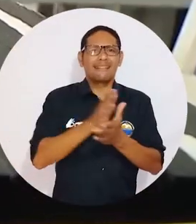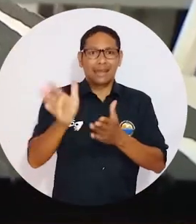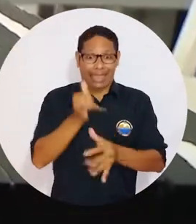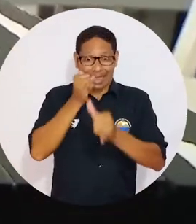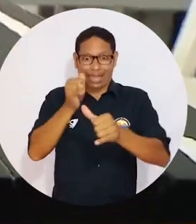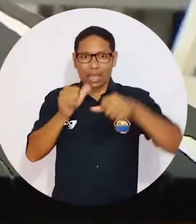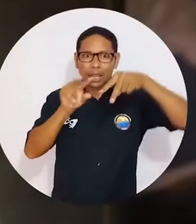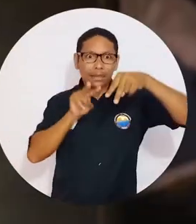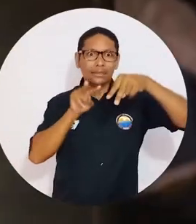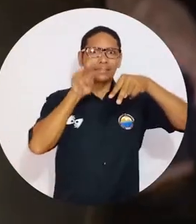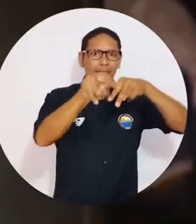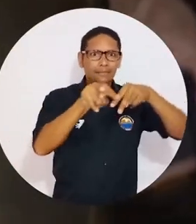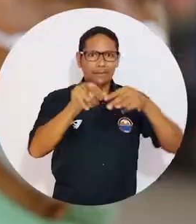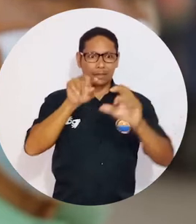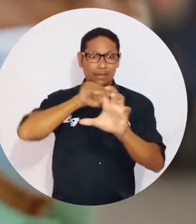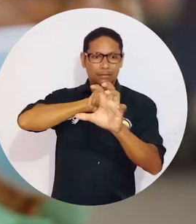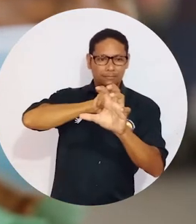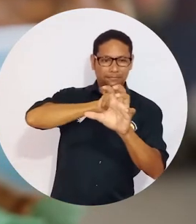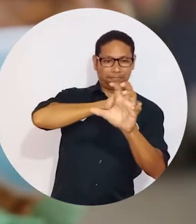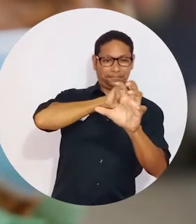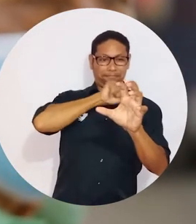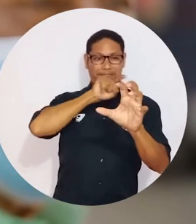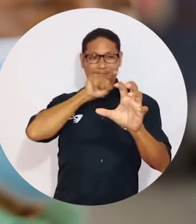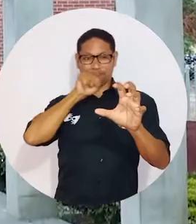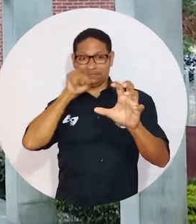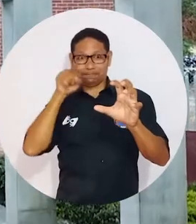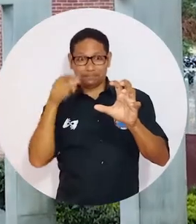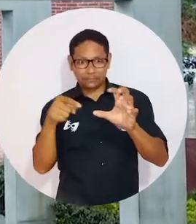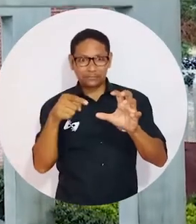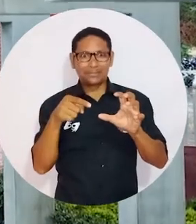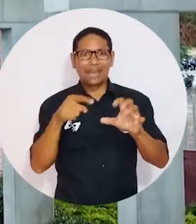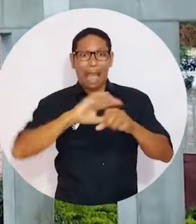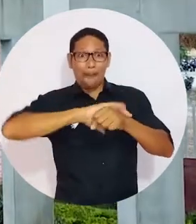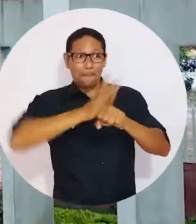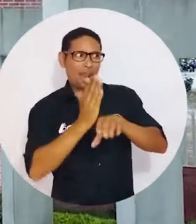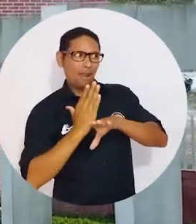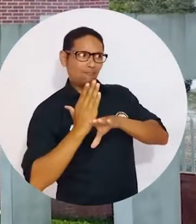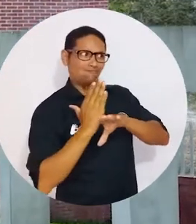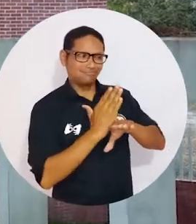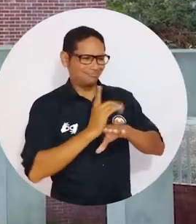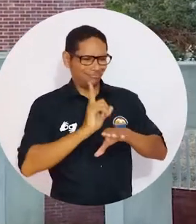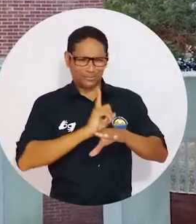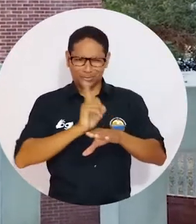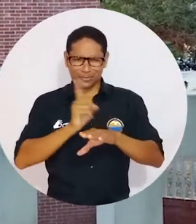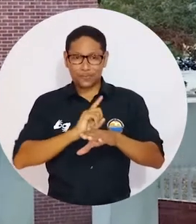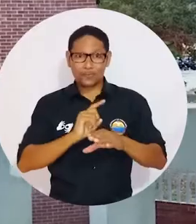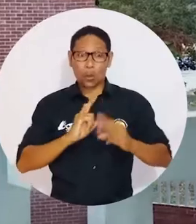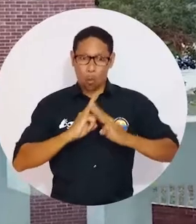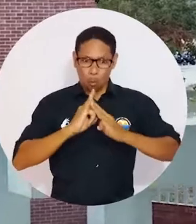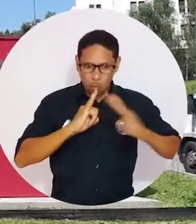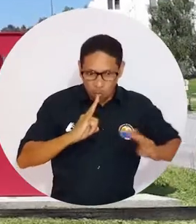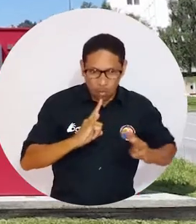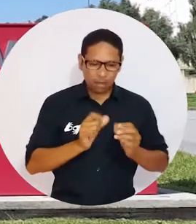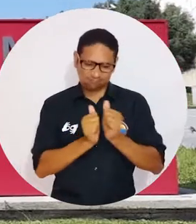salto intercontinental con el que superó las barreras de la pandemia. Gracias al acompañamiento de la Alma Mater y a sus capacidades,